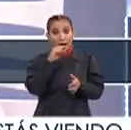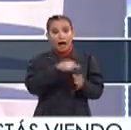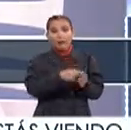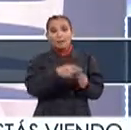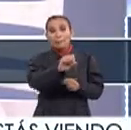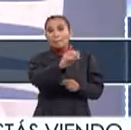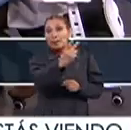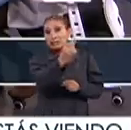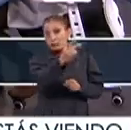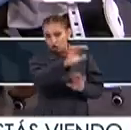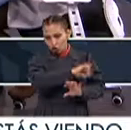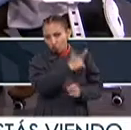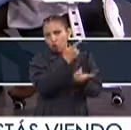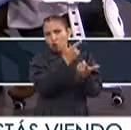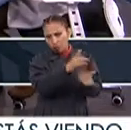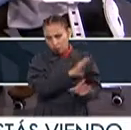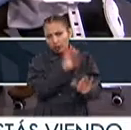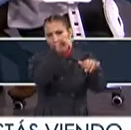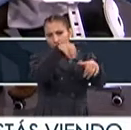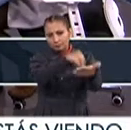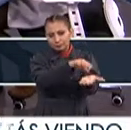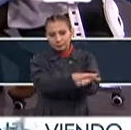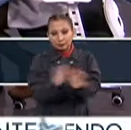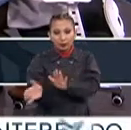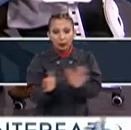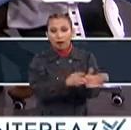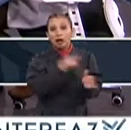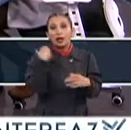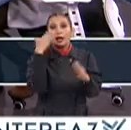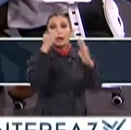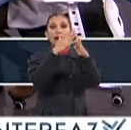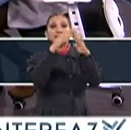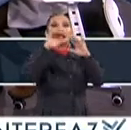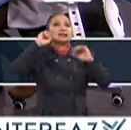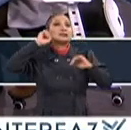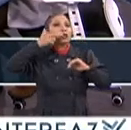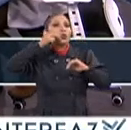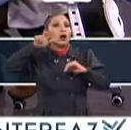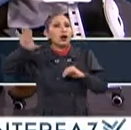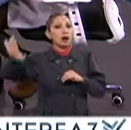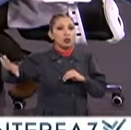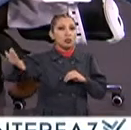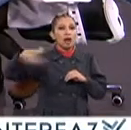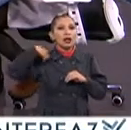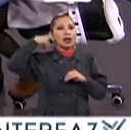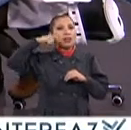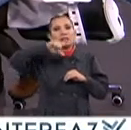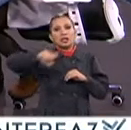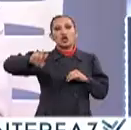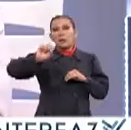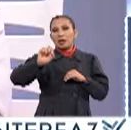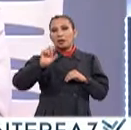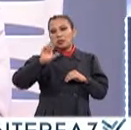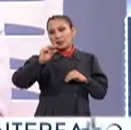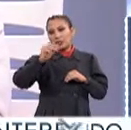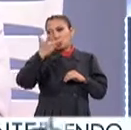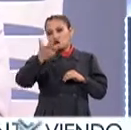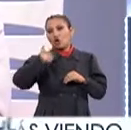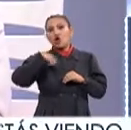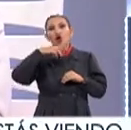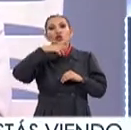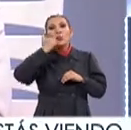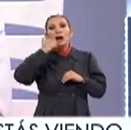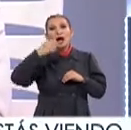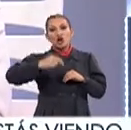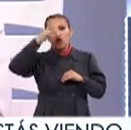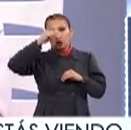el día 25 Todavía hay chance Se pueden inscribir Esto se va a dar En Casa Chihuahua En Querétaro 198 En la colonia Roma Norte